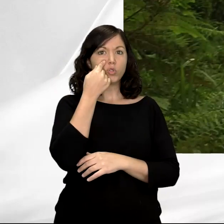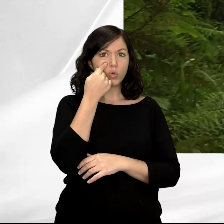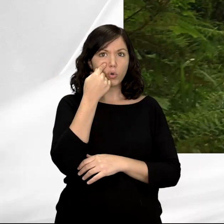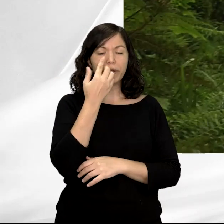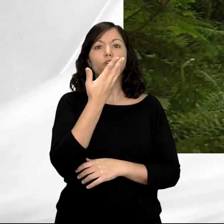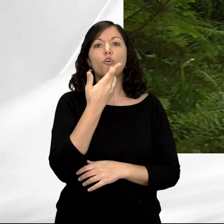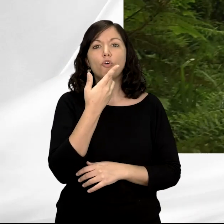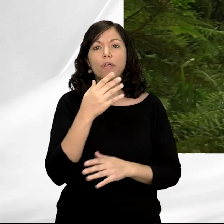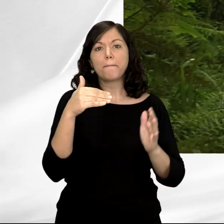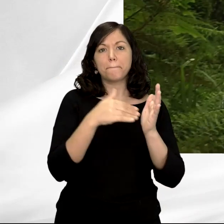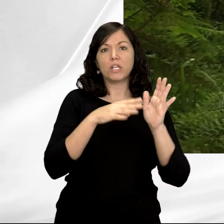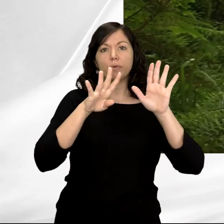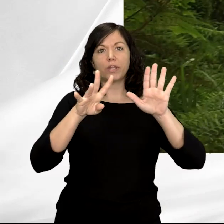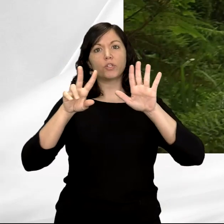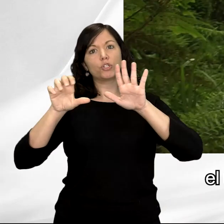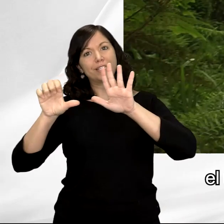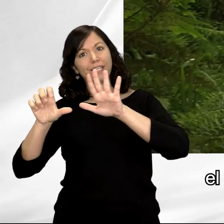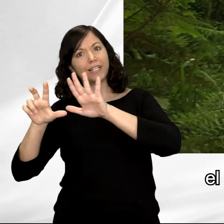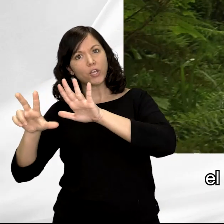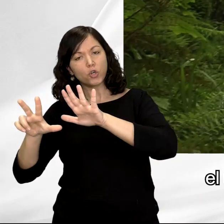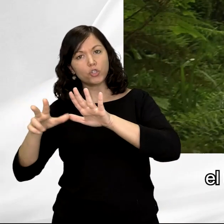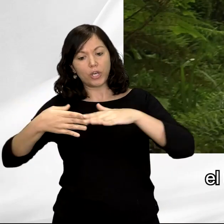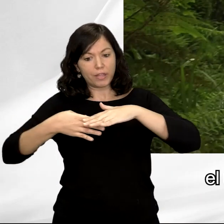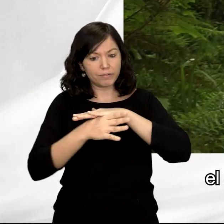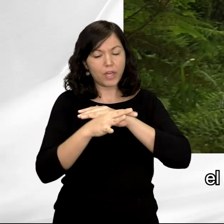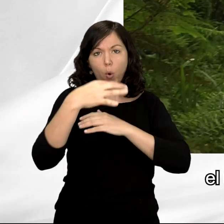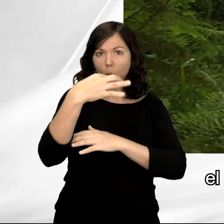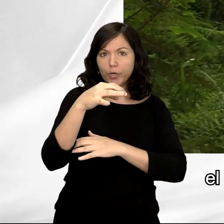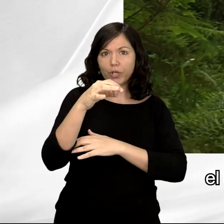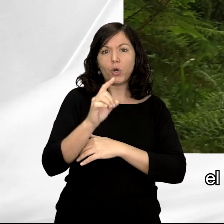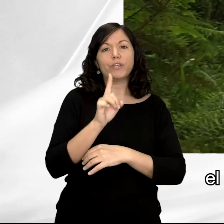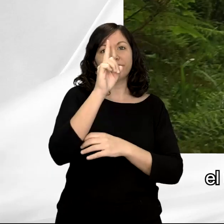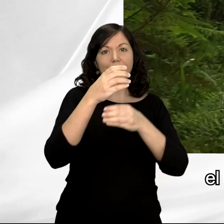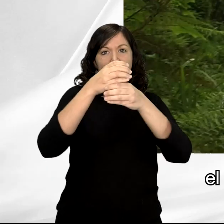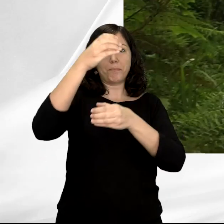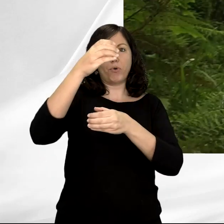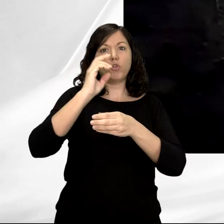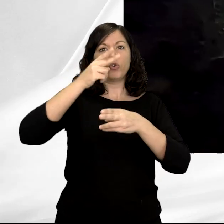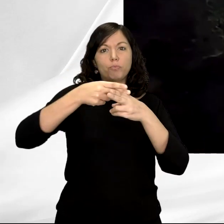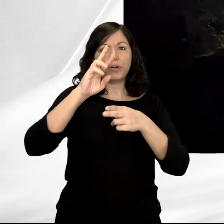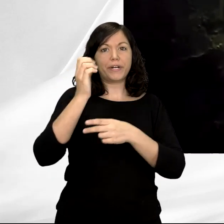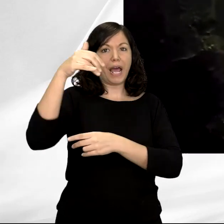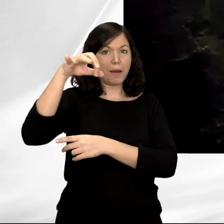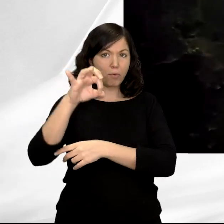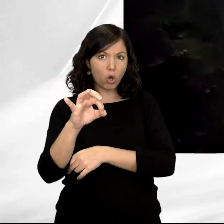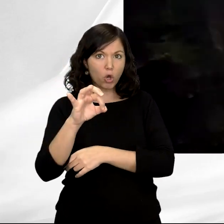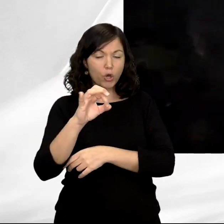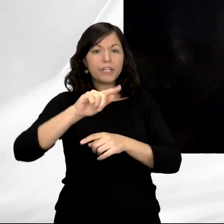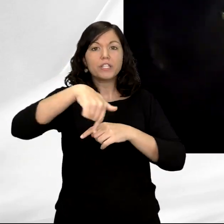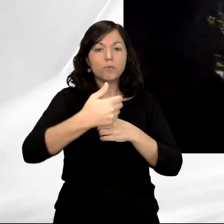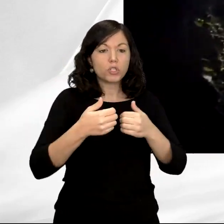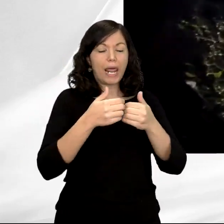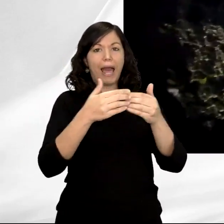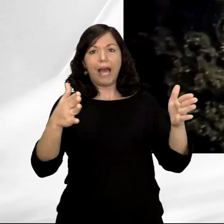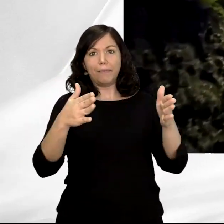se da a conocer, en el año 1968, el único acceso posible era a la sima conocida como el Pozo del Ramo, y abren la cueva al